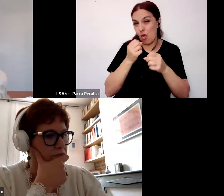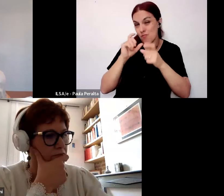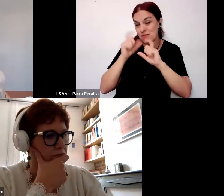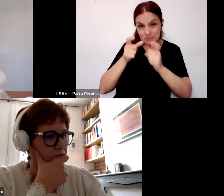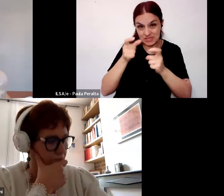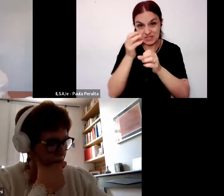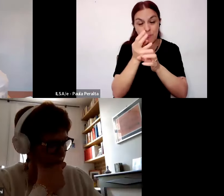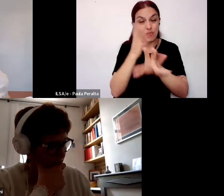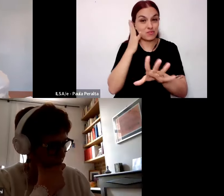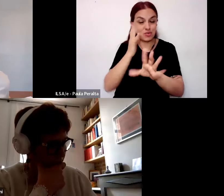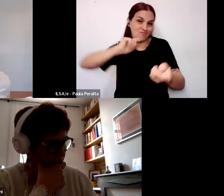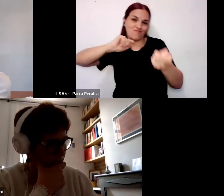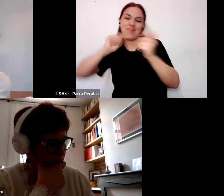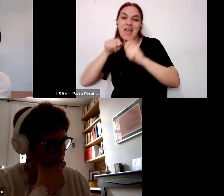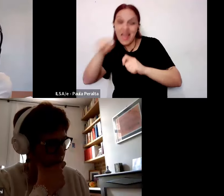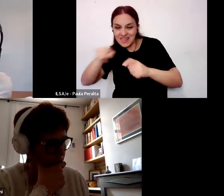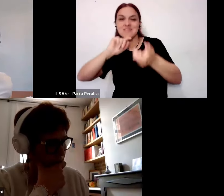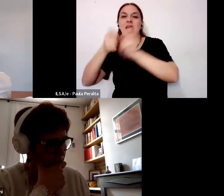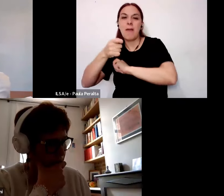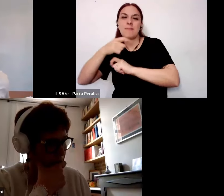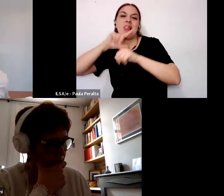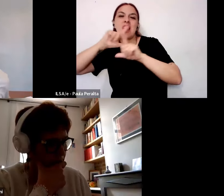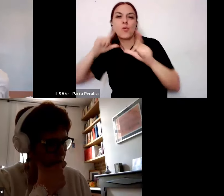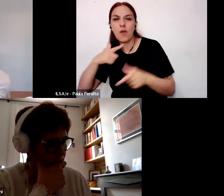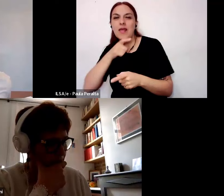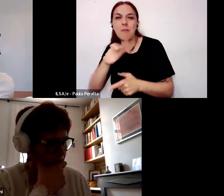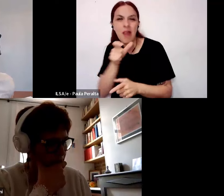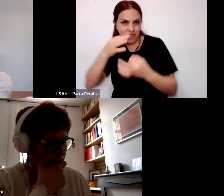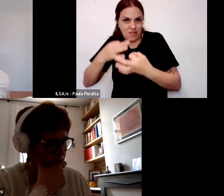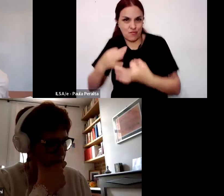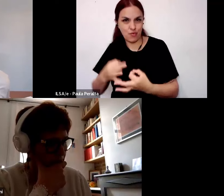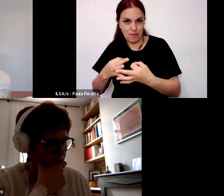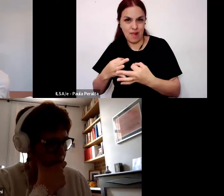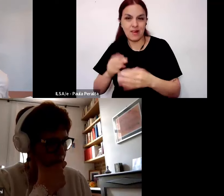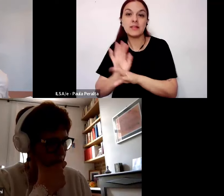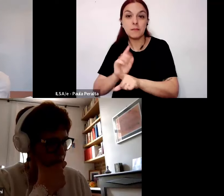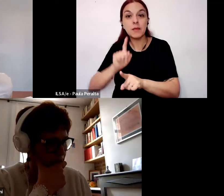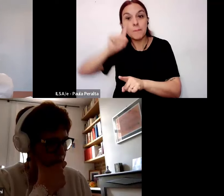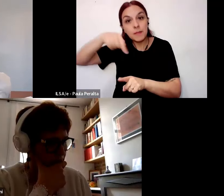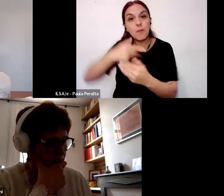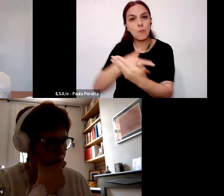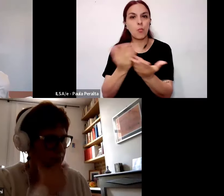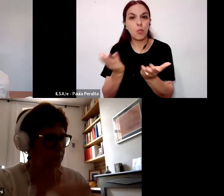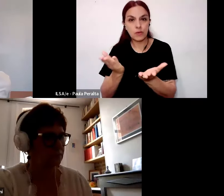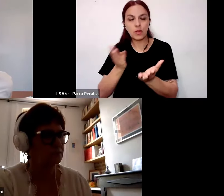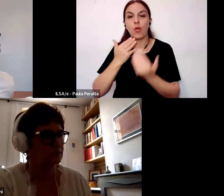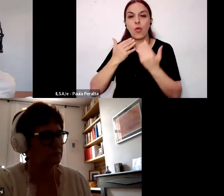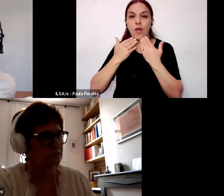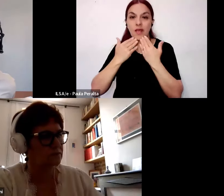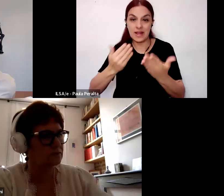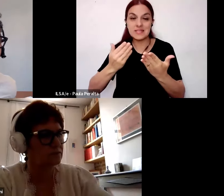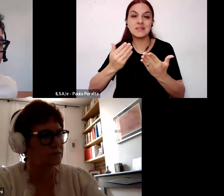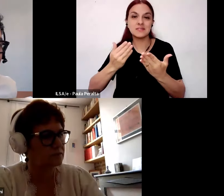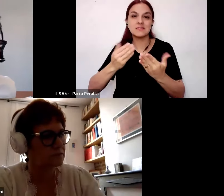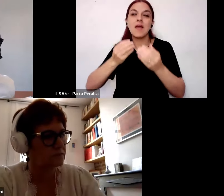en lenguaje se formaliza en objetivaciones y se torna público a partir de que su producción